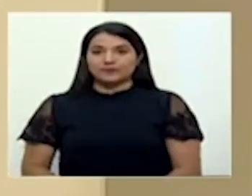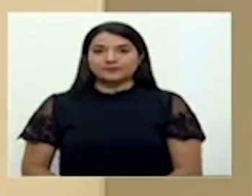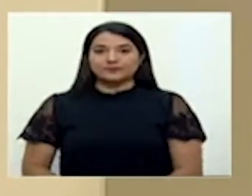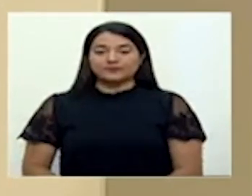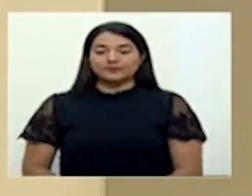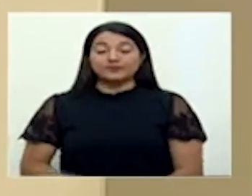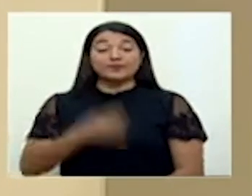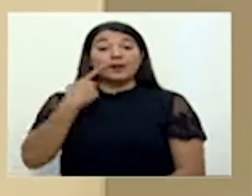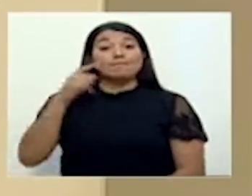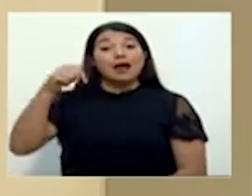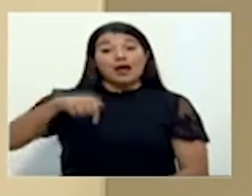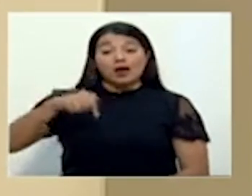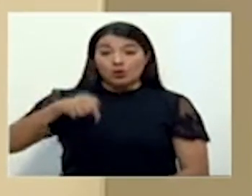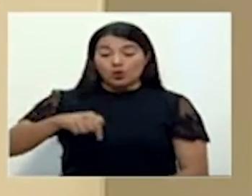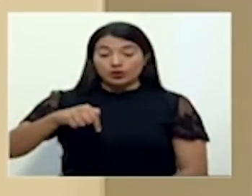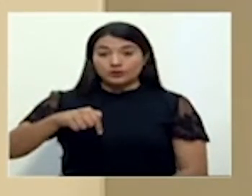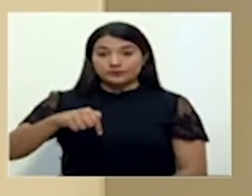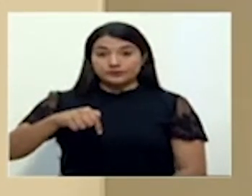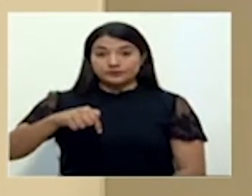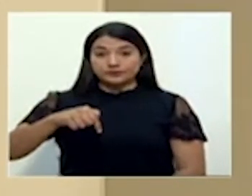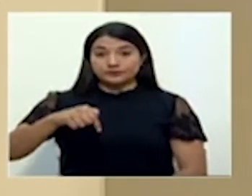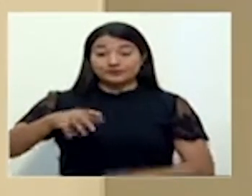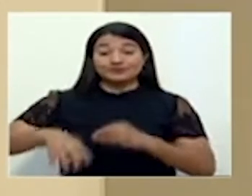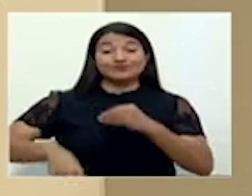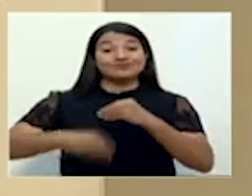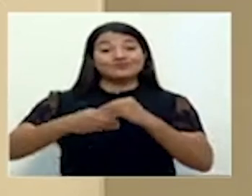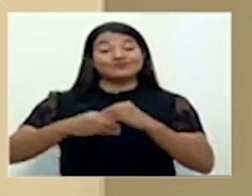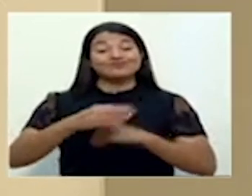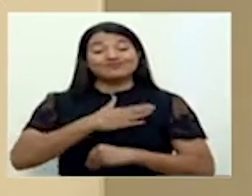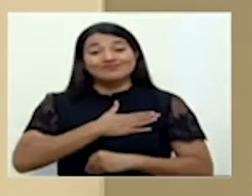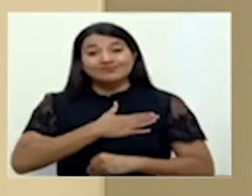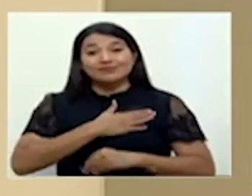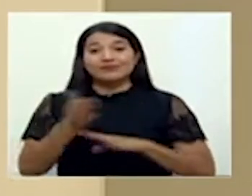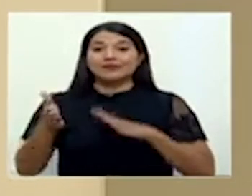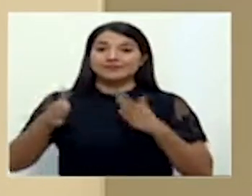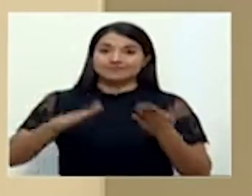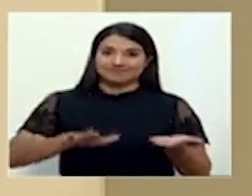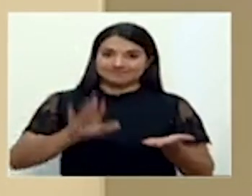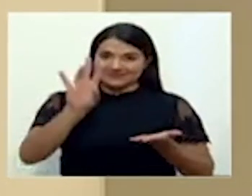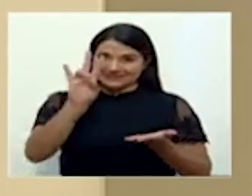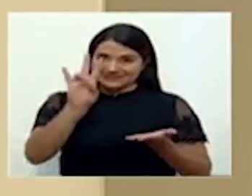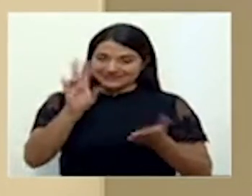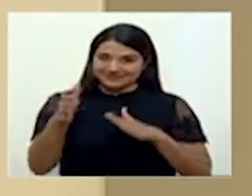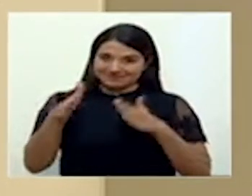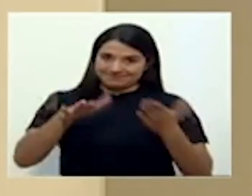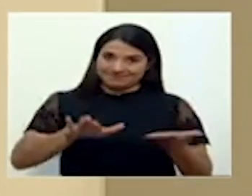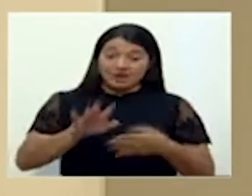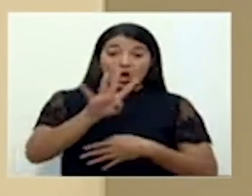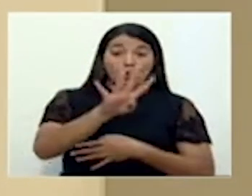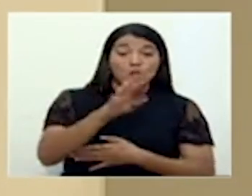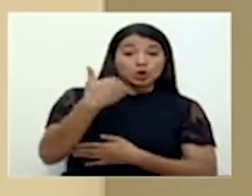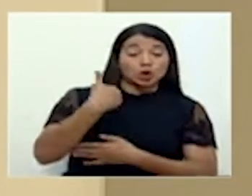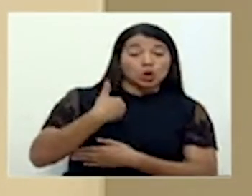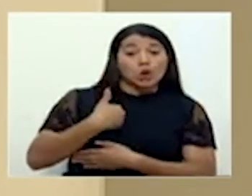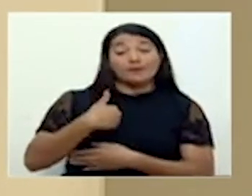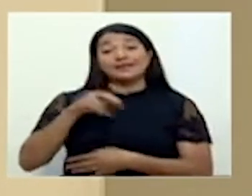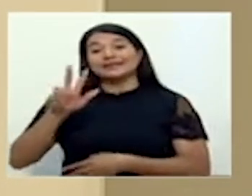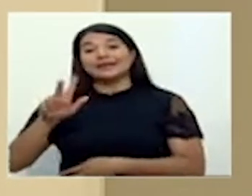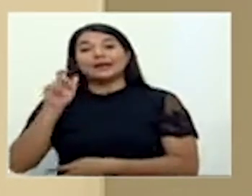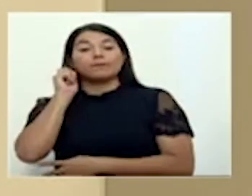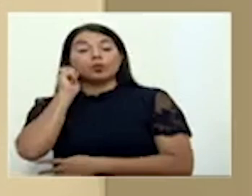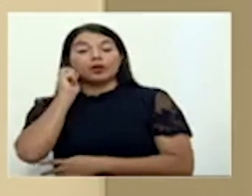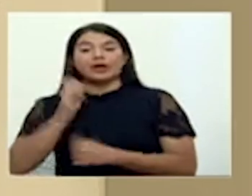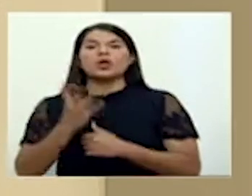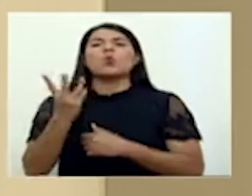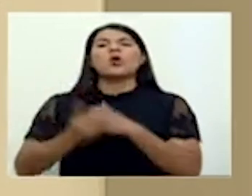Para hoy se reportan 7 lamentables fallecimientos, 4 hombres y 3 mujeres. El rango de